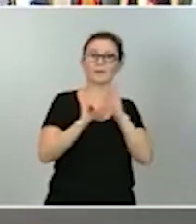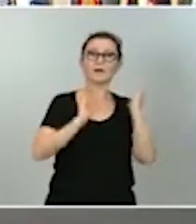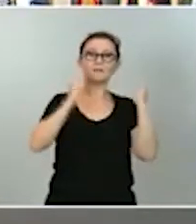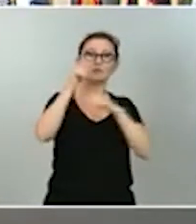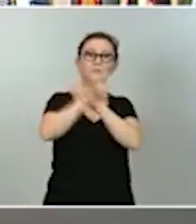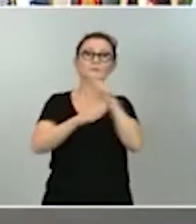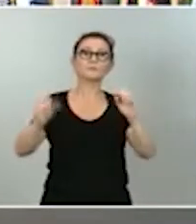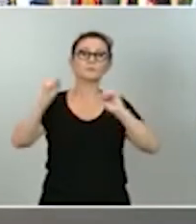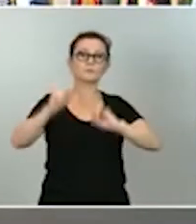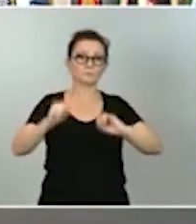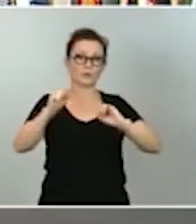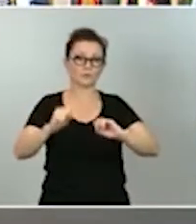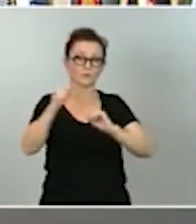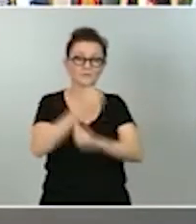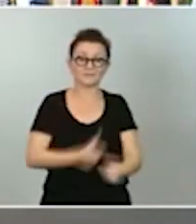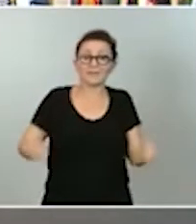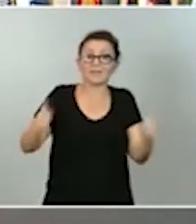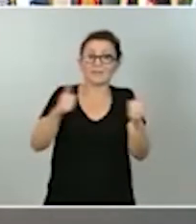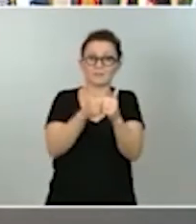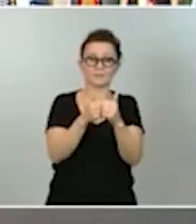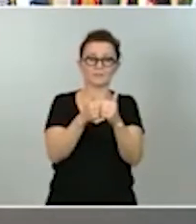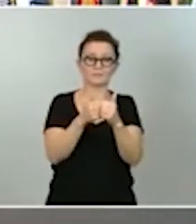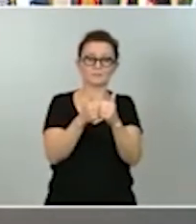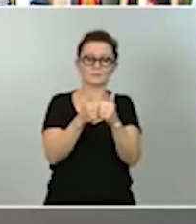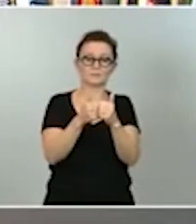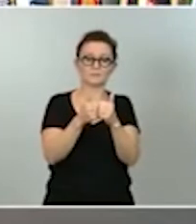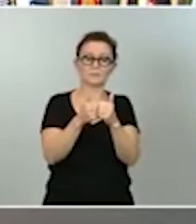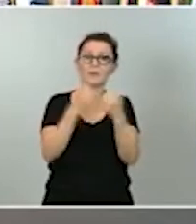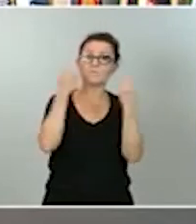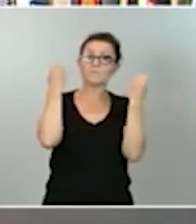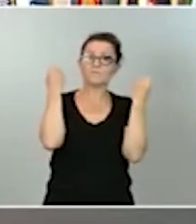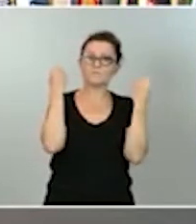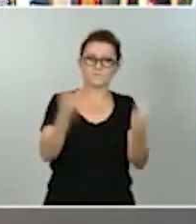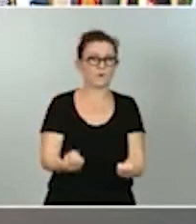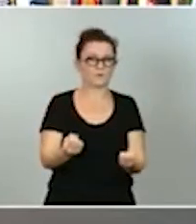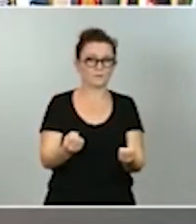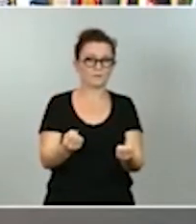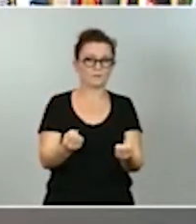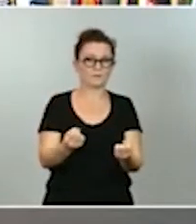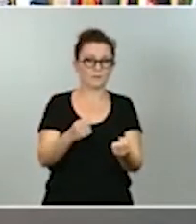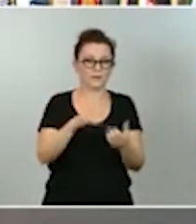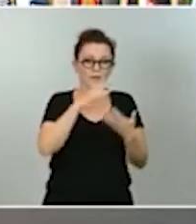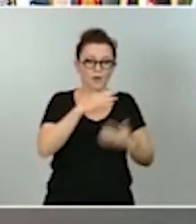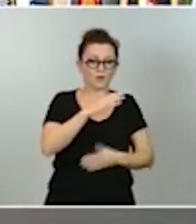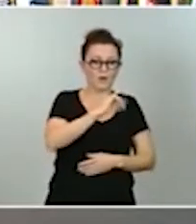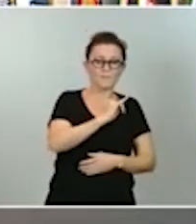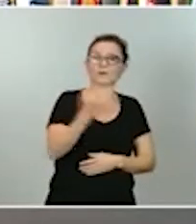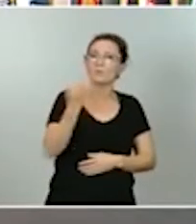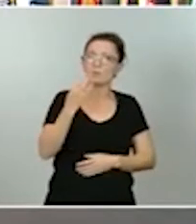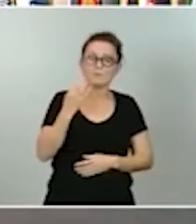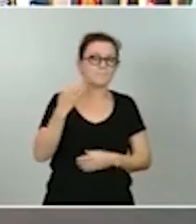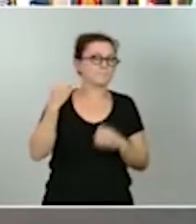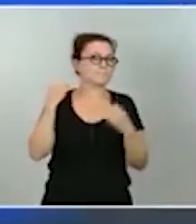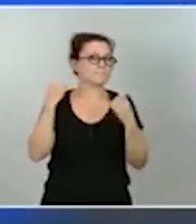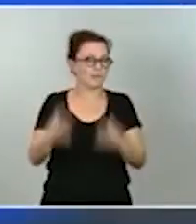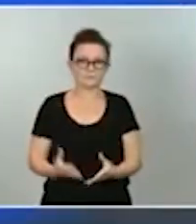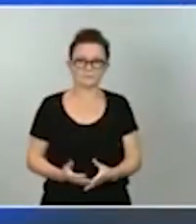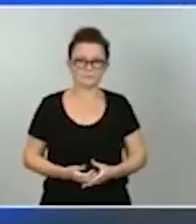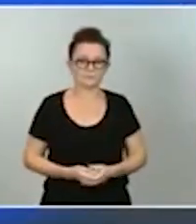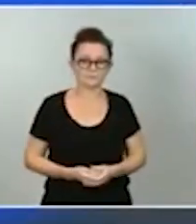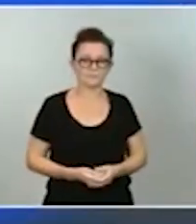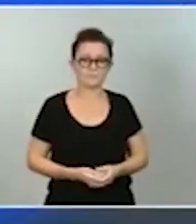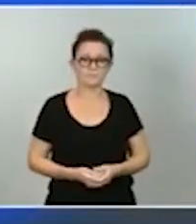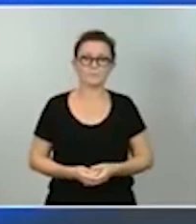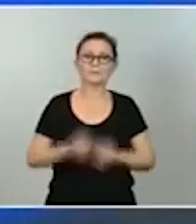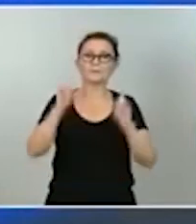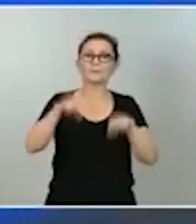y dependientes muchísimo más potente y fuerte del que tenemos en nuestro país en el día en el día de hoy la reforma también